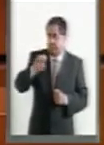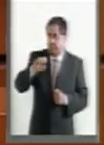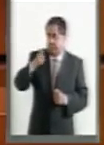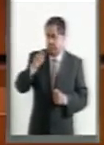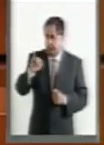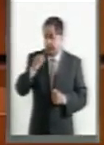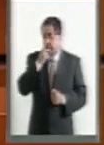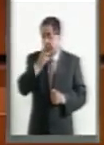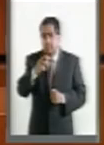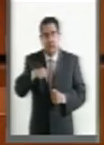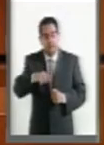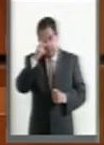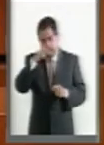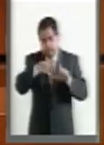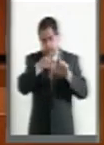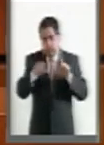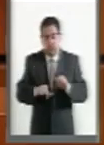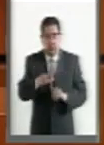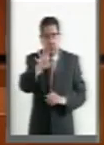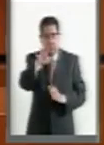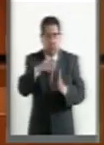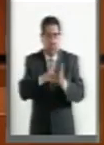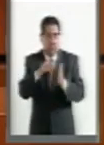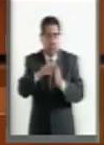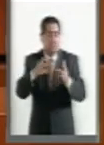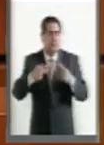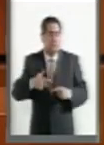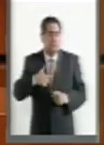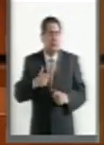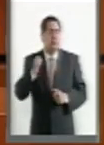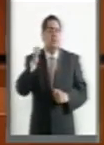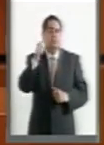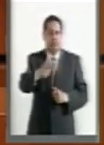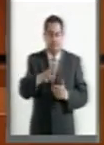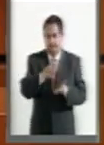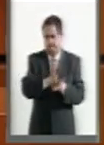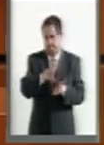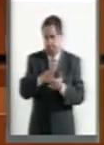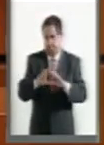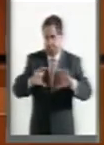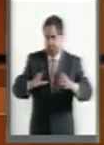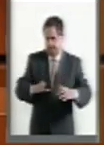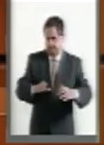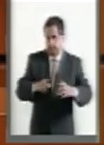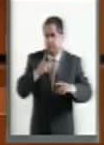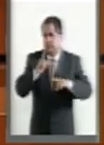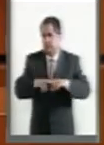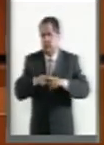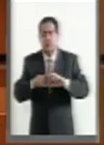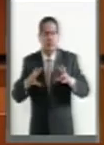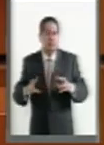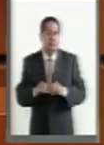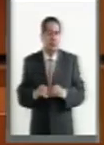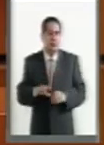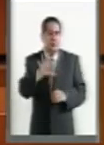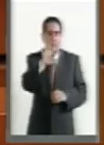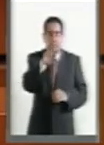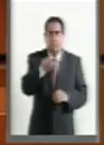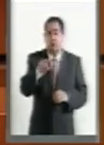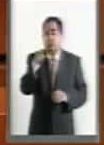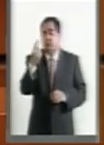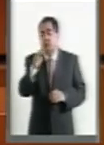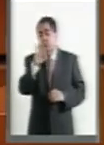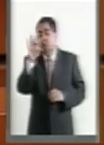existen más de 5 millones de personas que tienen algún tipo de discapacidad, lo que representa el 5.1